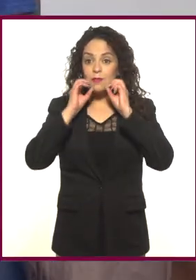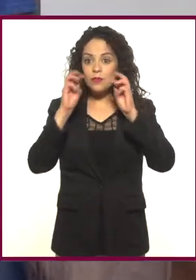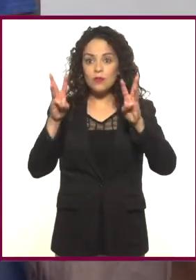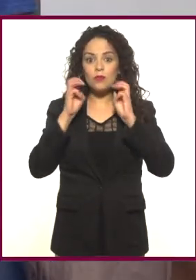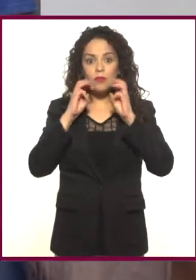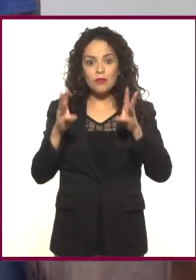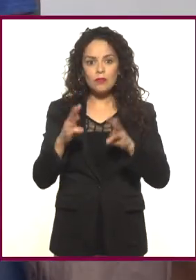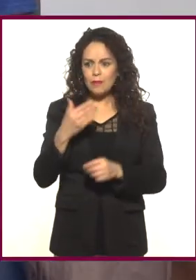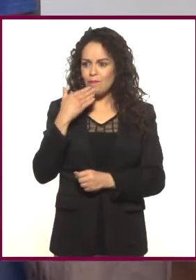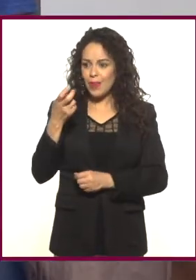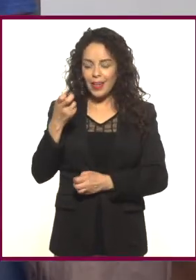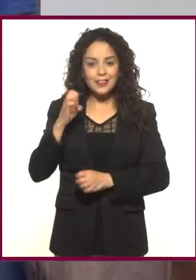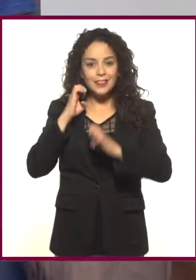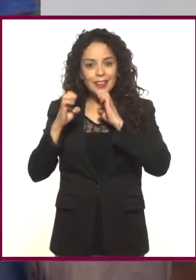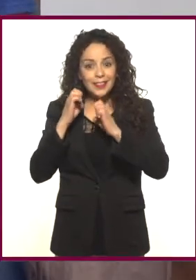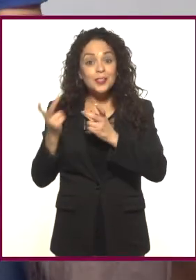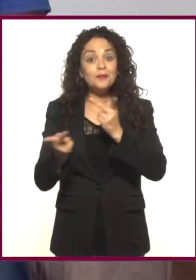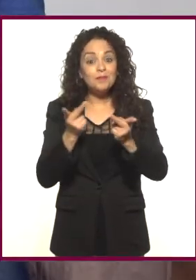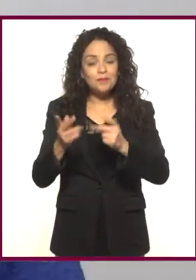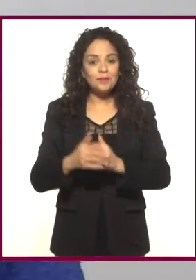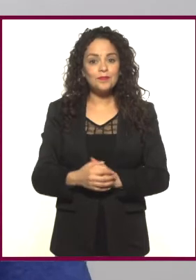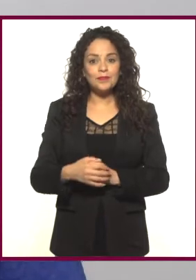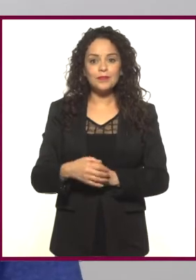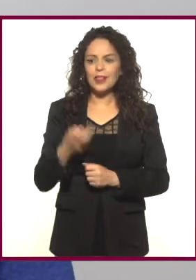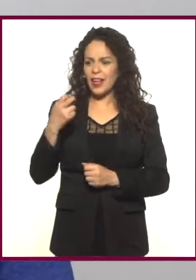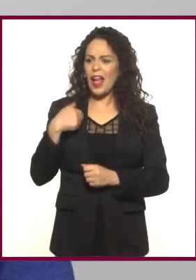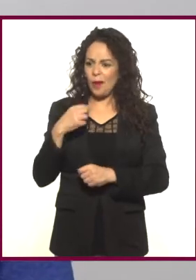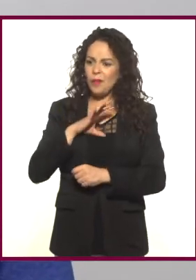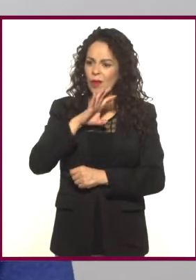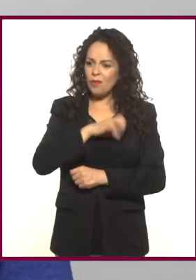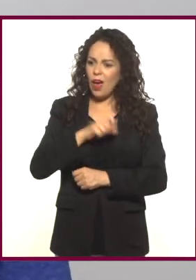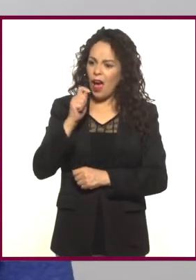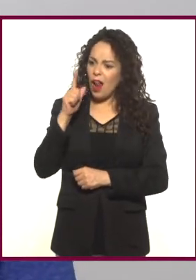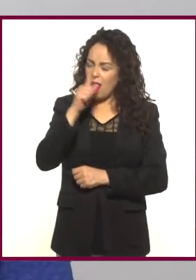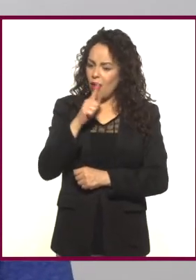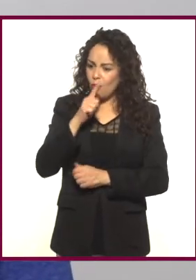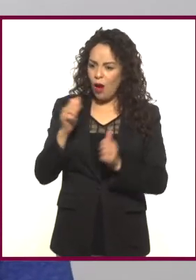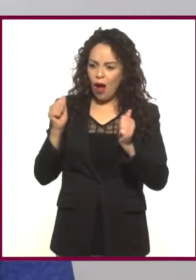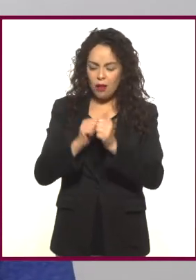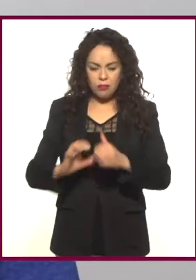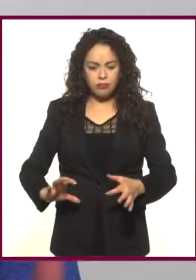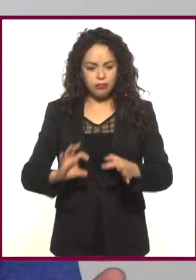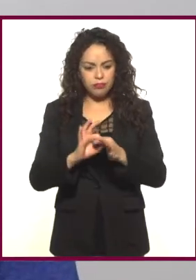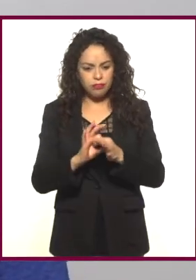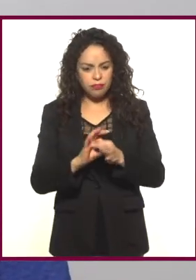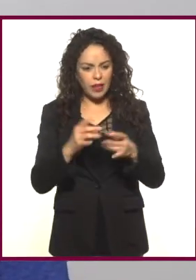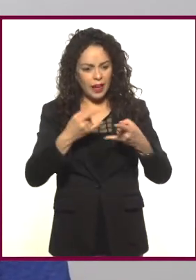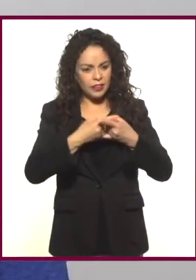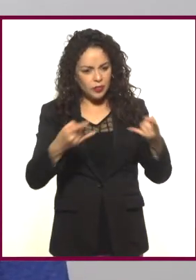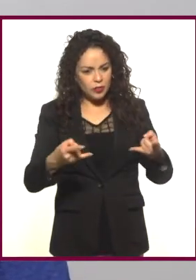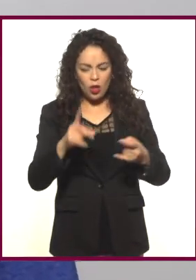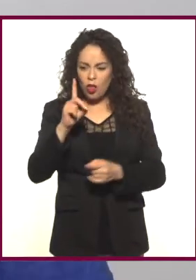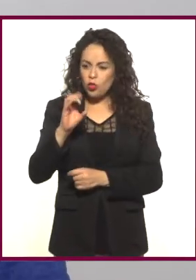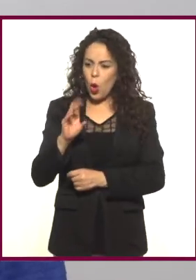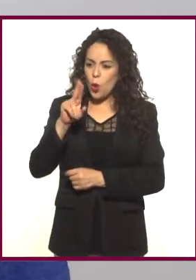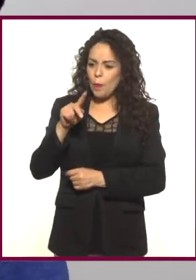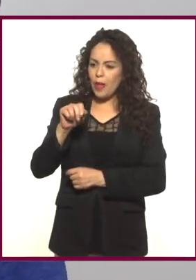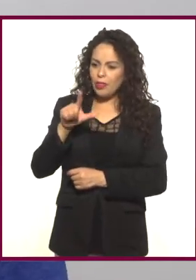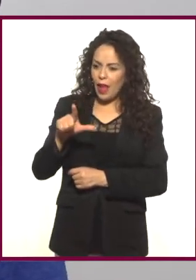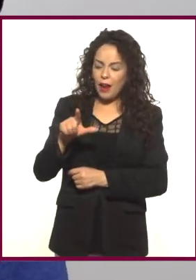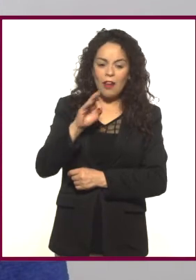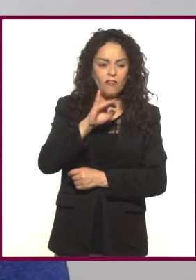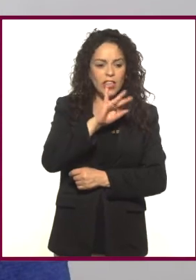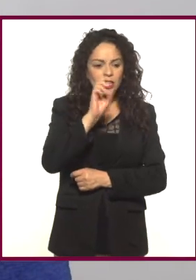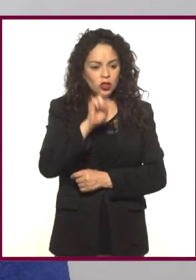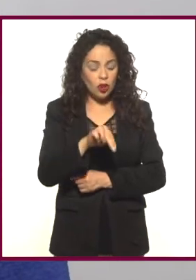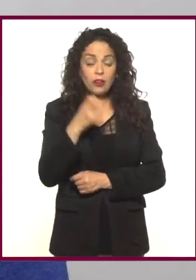¡Guau! ¡Qué buena entrevista! Me gusta esa combinación del lenguaje del documental mezclado con la ficción. Siento que es otra